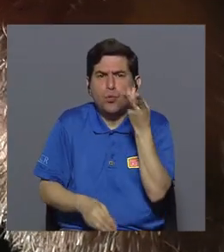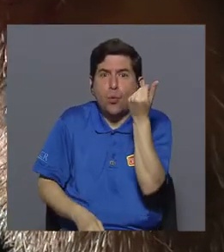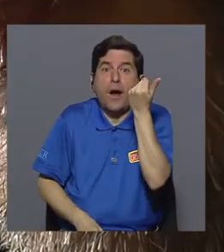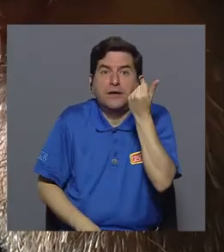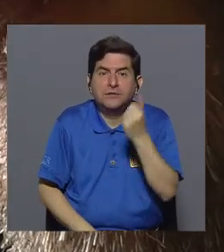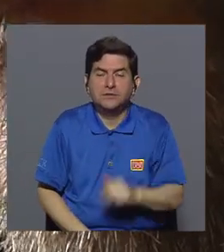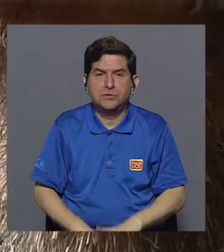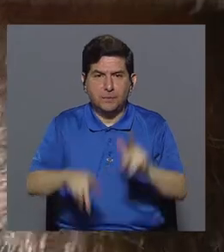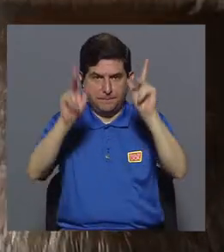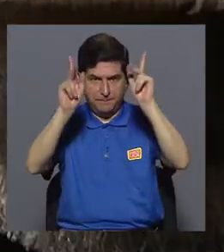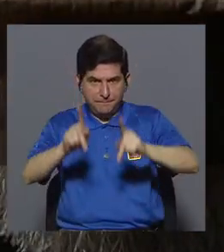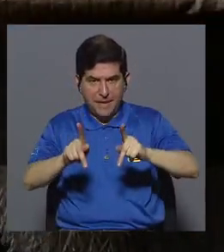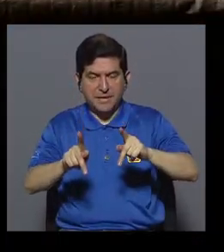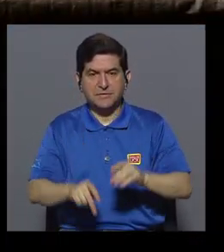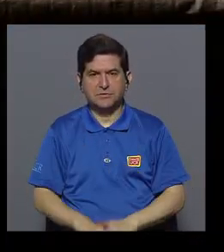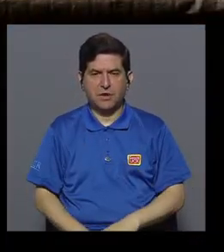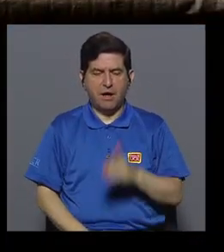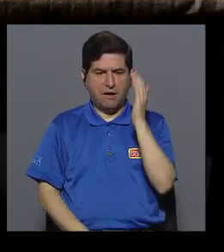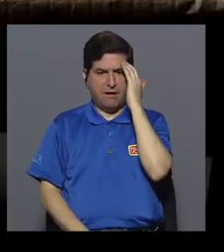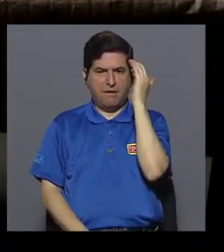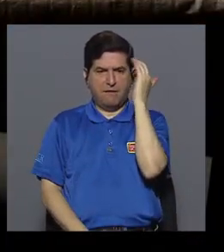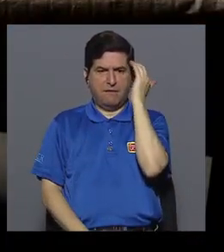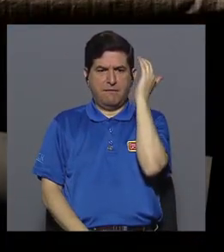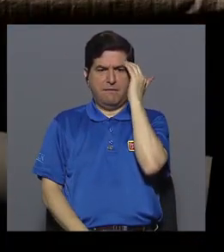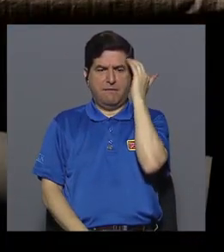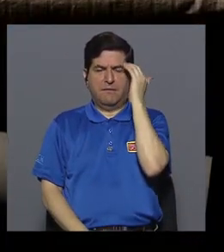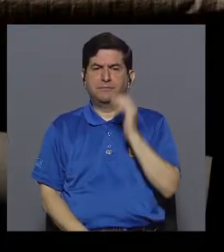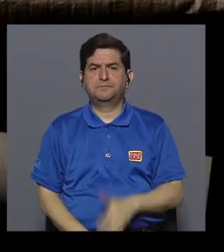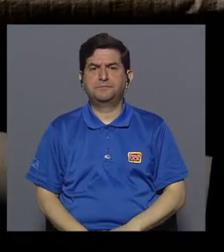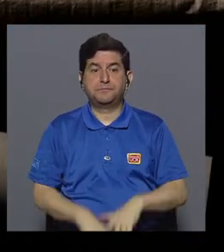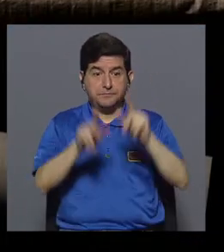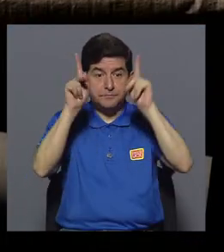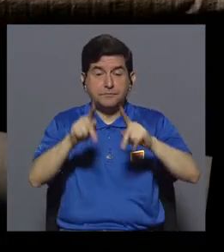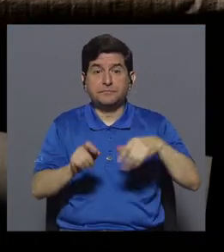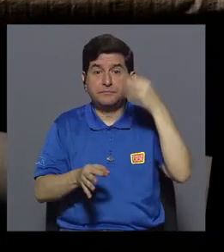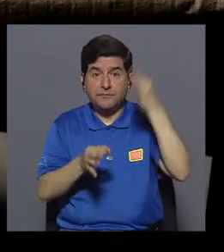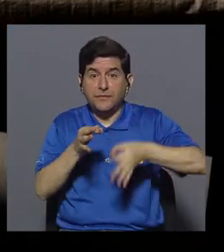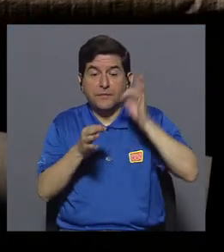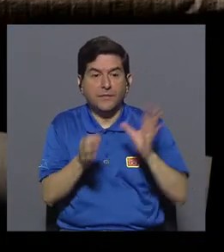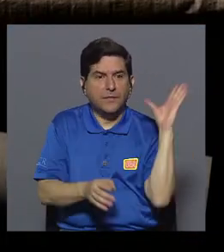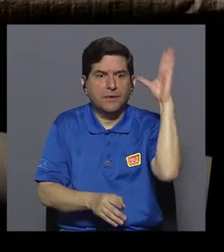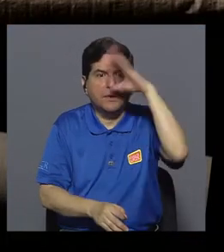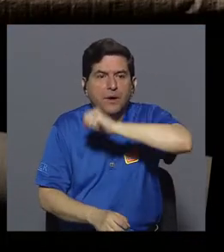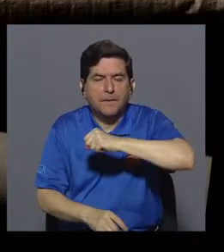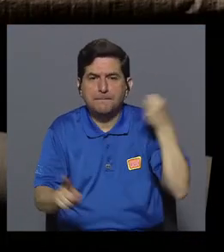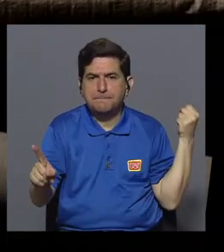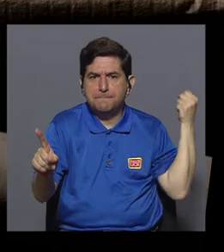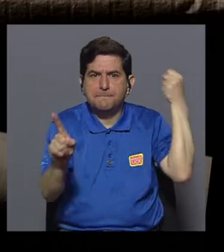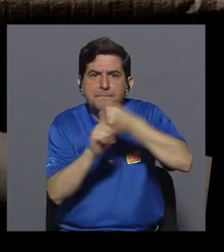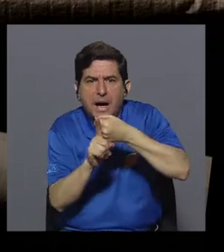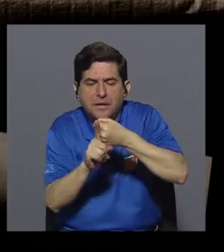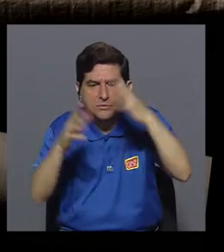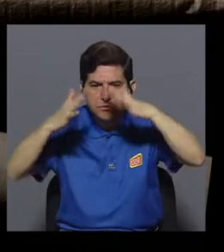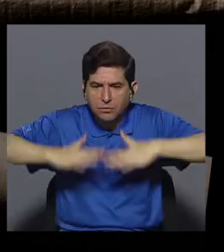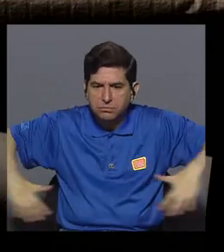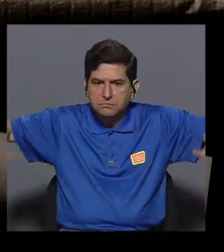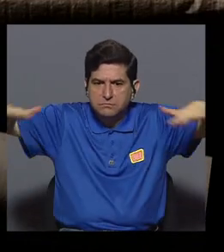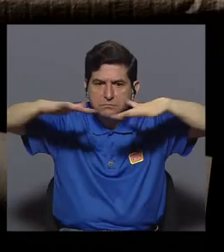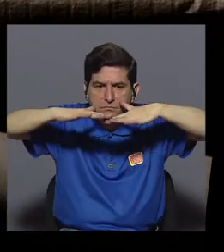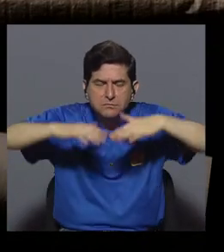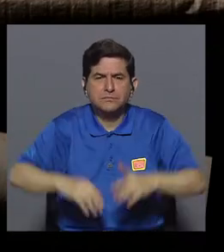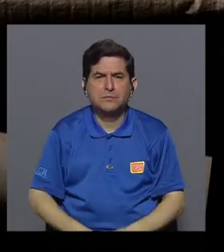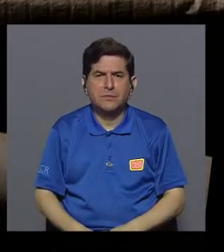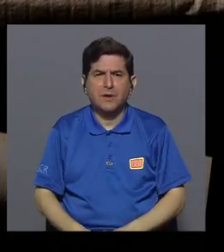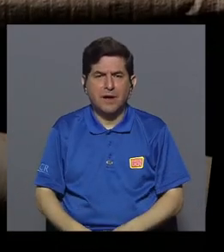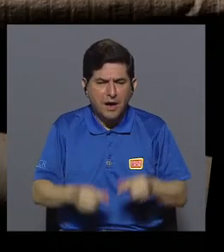tabaco hace que ellos crean conciencia sobre eso. Hay muchos usuarios, el simple hecho darse cuenta del impacto que tienen en el ambiente,